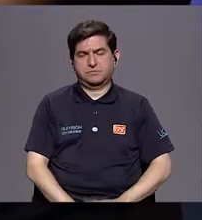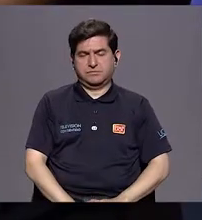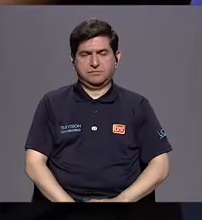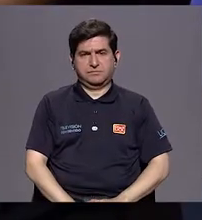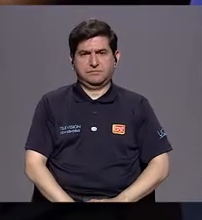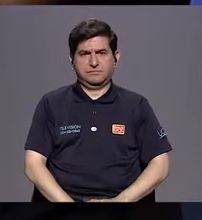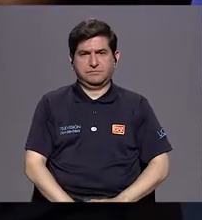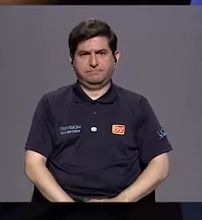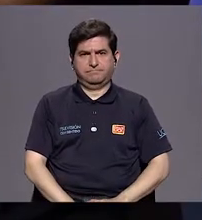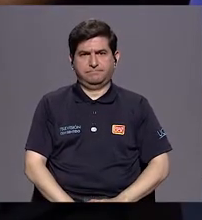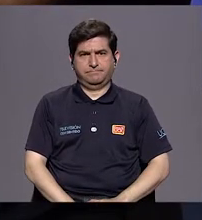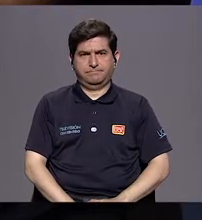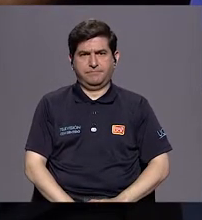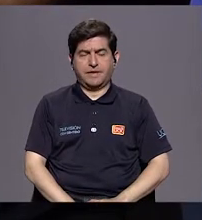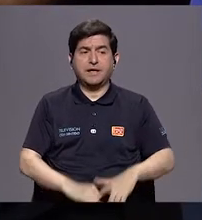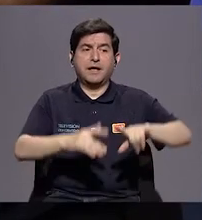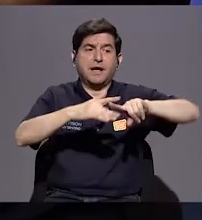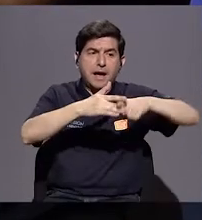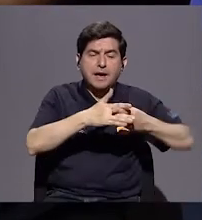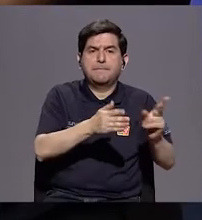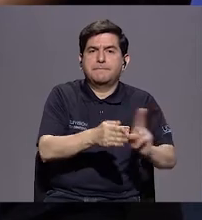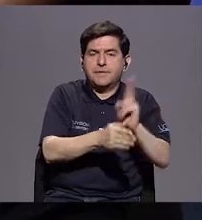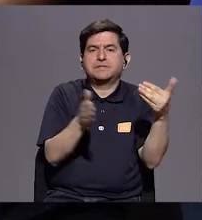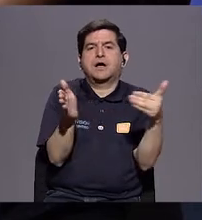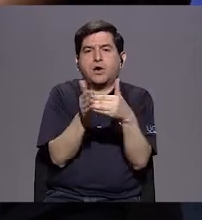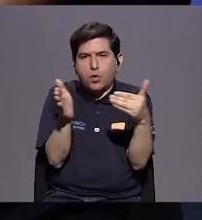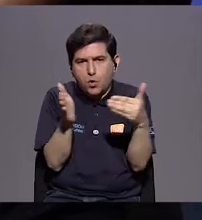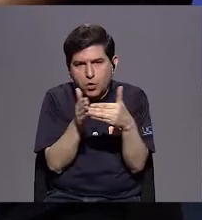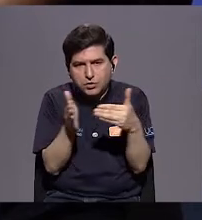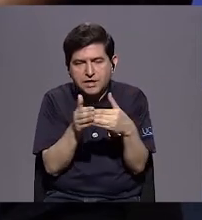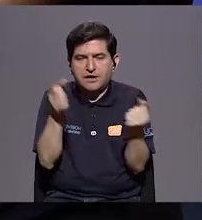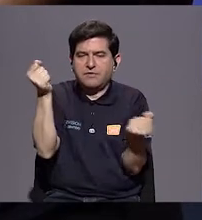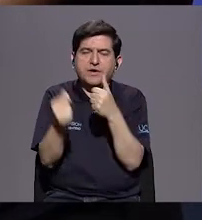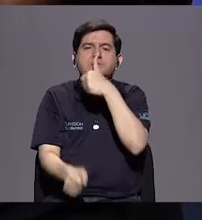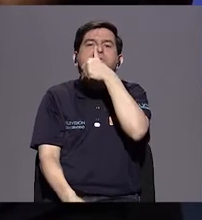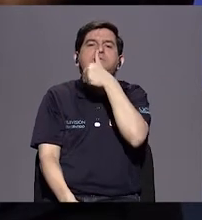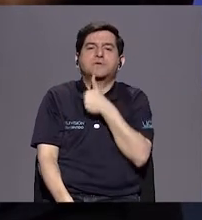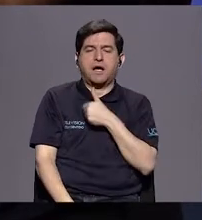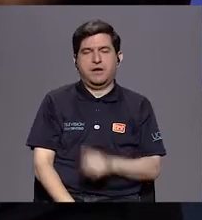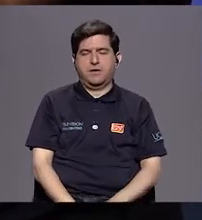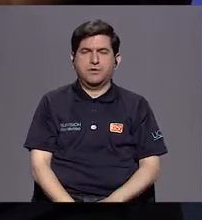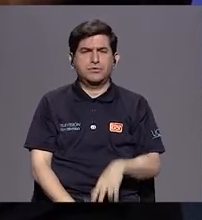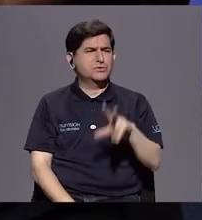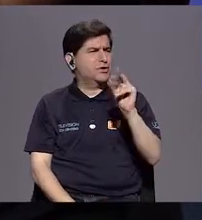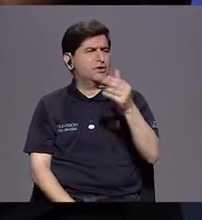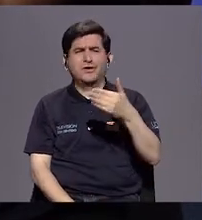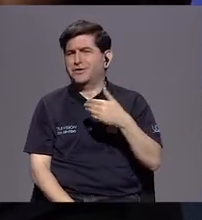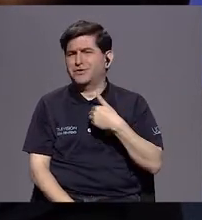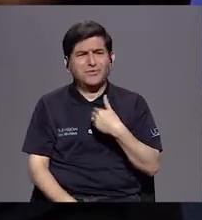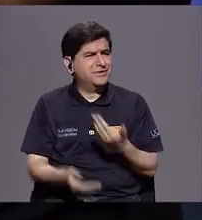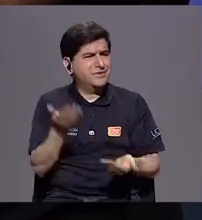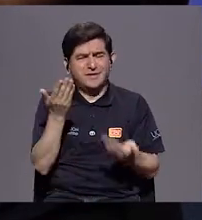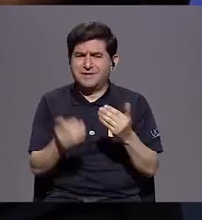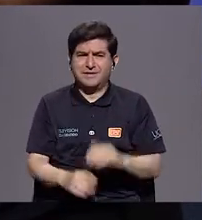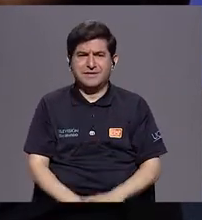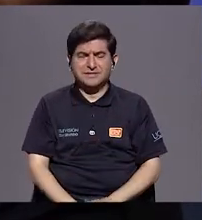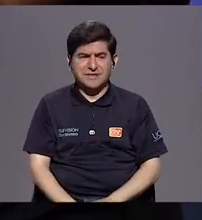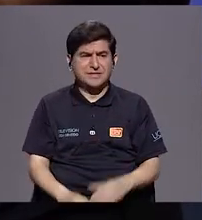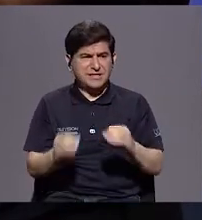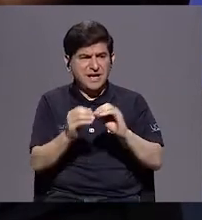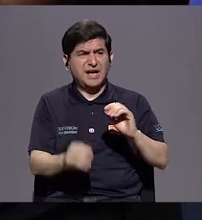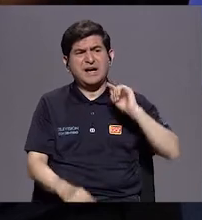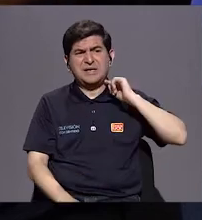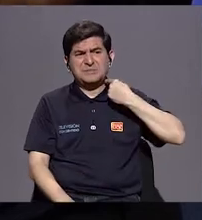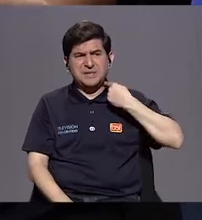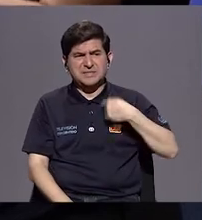Entonces, venimos a empezar a utilizar nuevamente nuestros carros privados en lugar de tener, porque si va a estar más caro